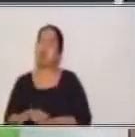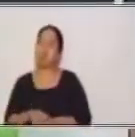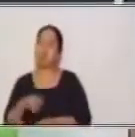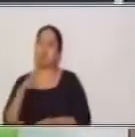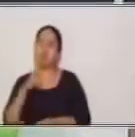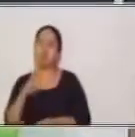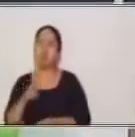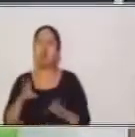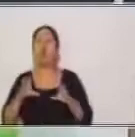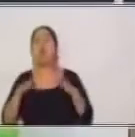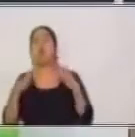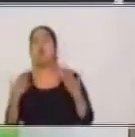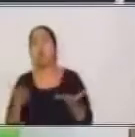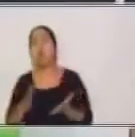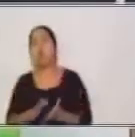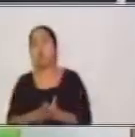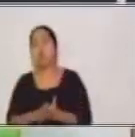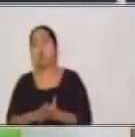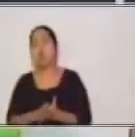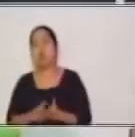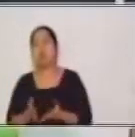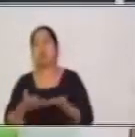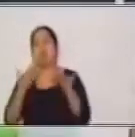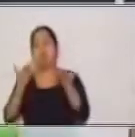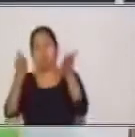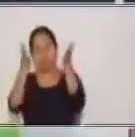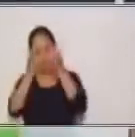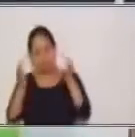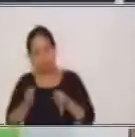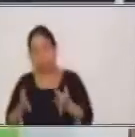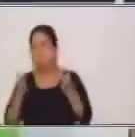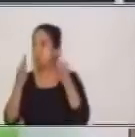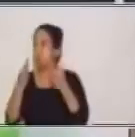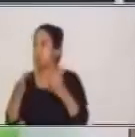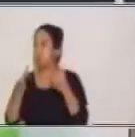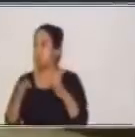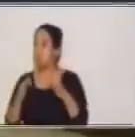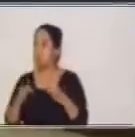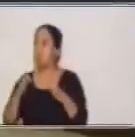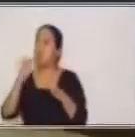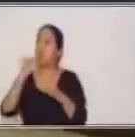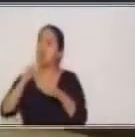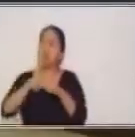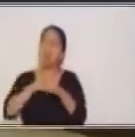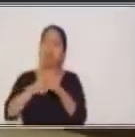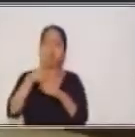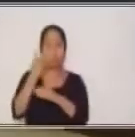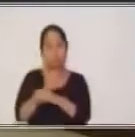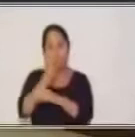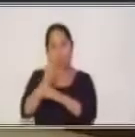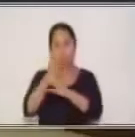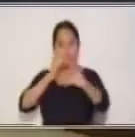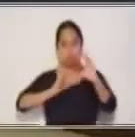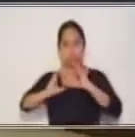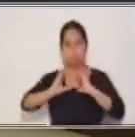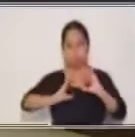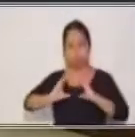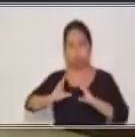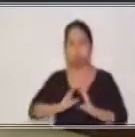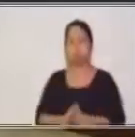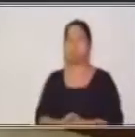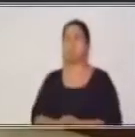dando cada una de estas formas de trato, ya cuando la utilizamos en nuestra comunicación. Cuando